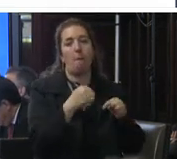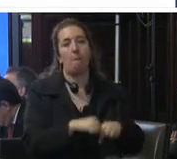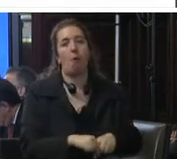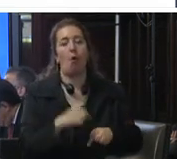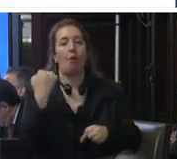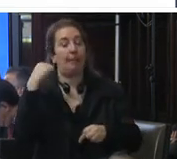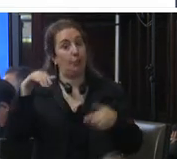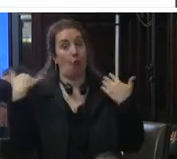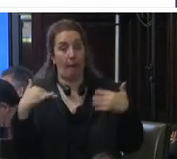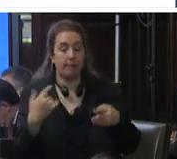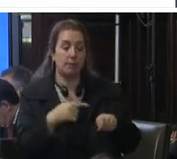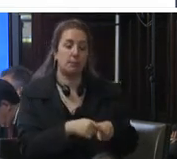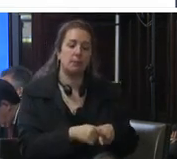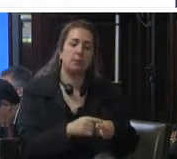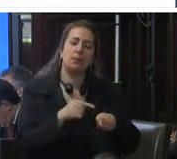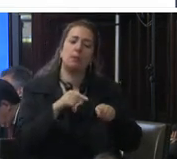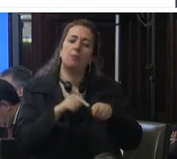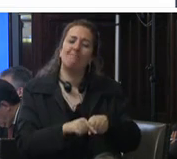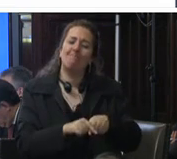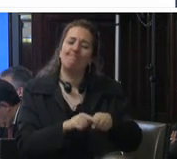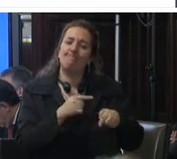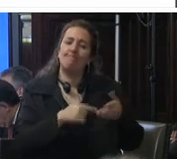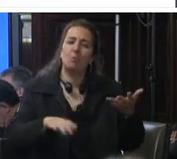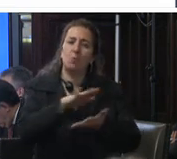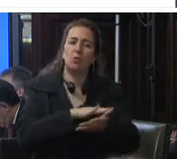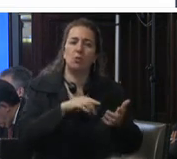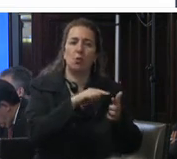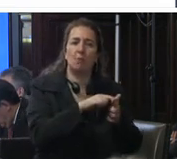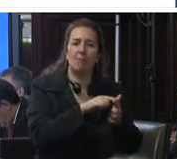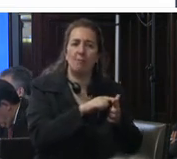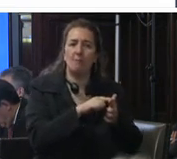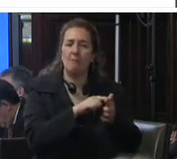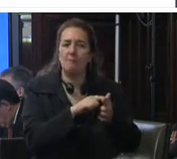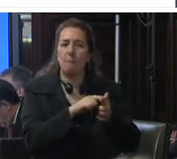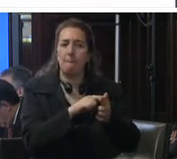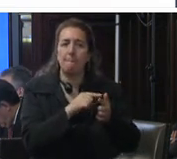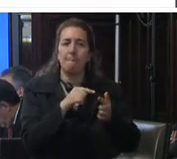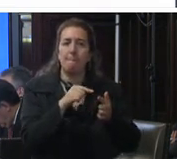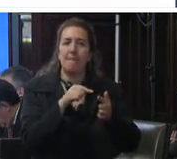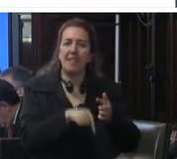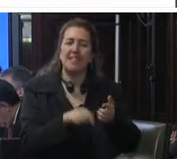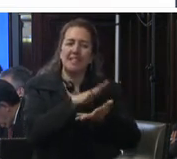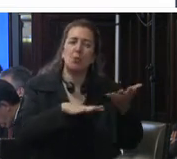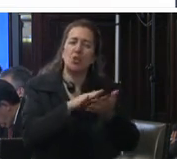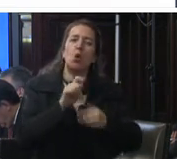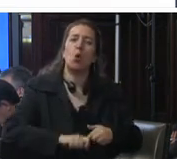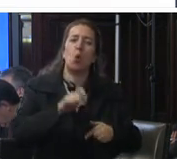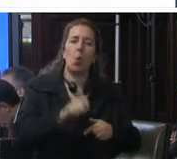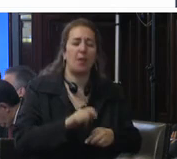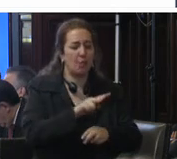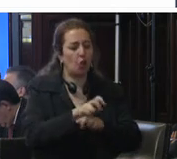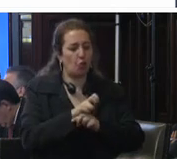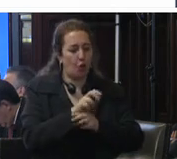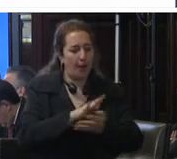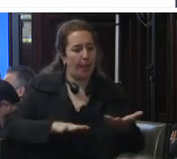tenido como consecuencia la activación de procedimientos disciplinarios en su contra este es el caso del juez de control de la región 2